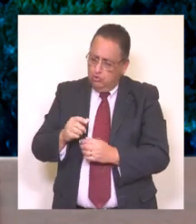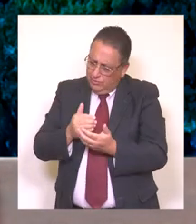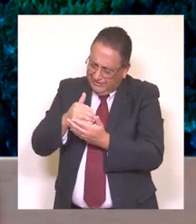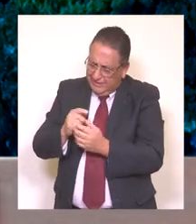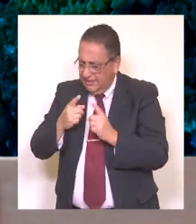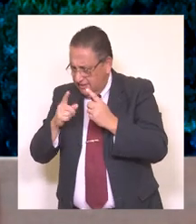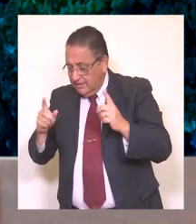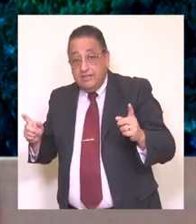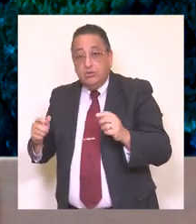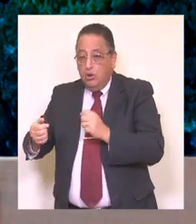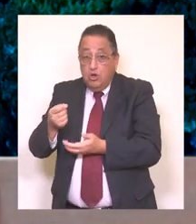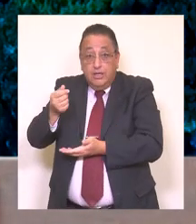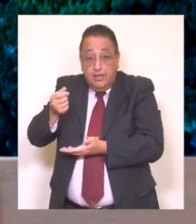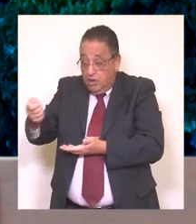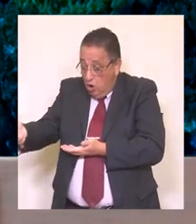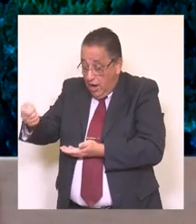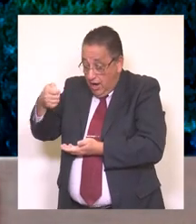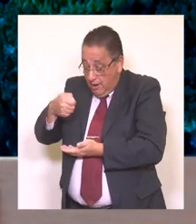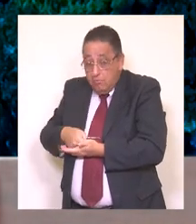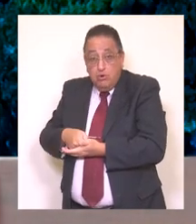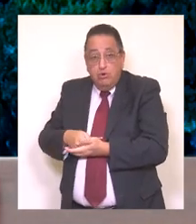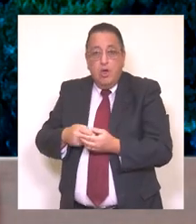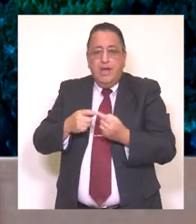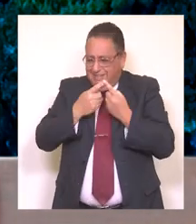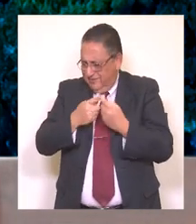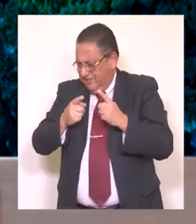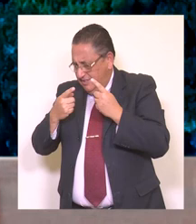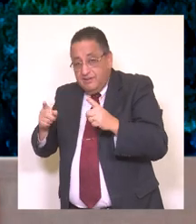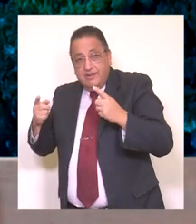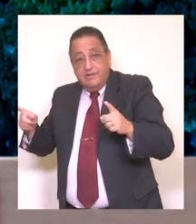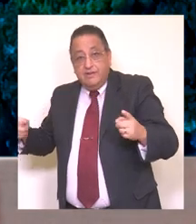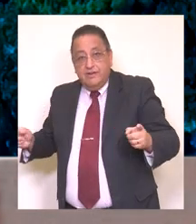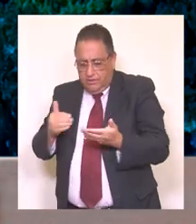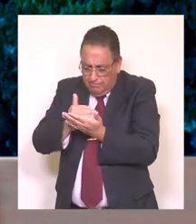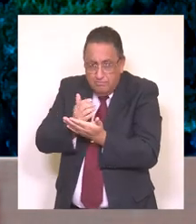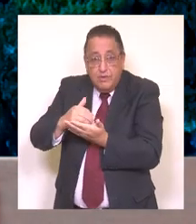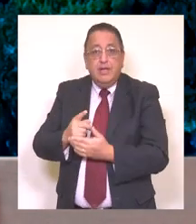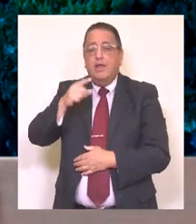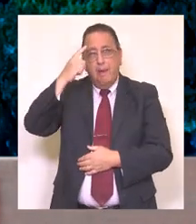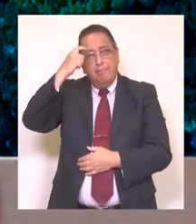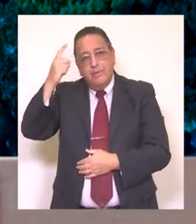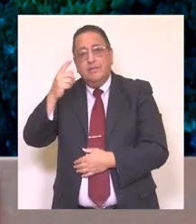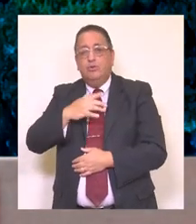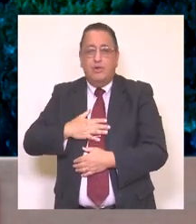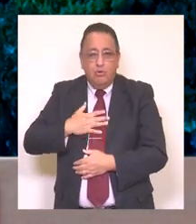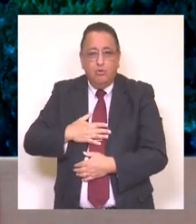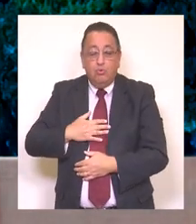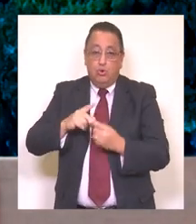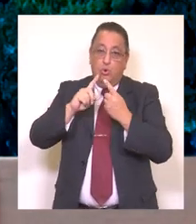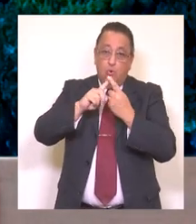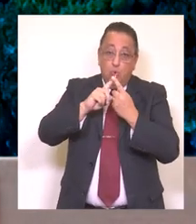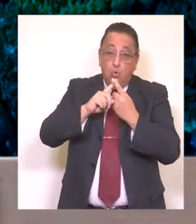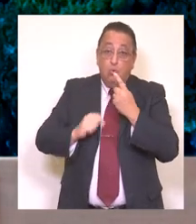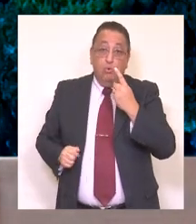subsecretaría hemos logrado distintos tipos de financiamiento para diferentes proyectos, que son los anhelos y las aspiraciones de